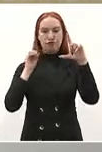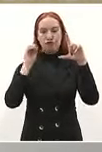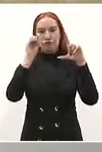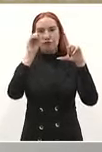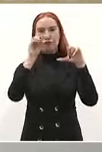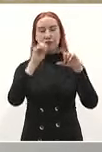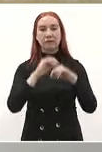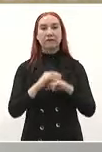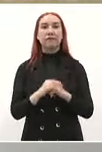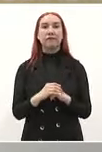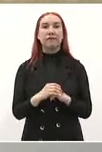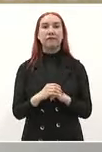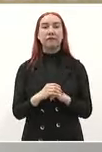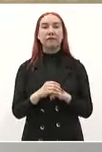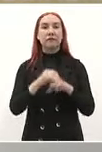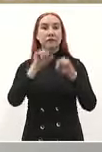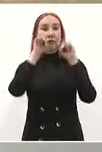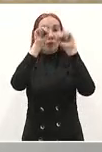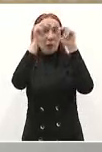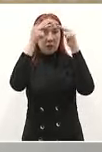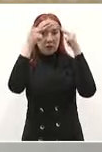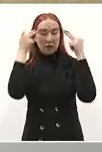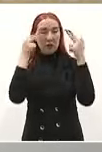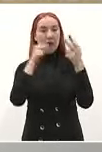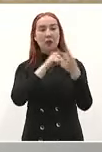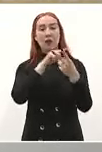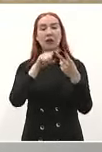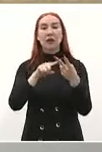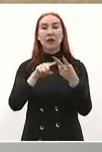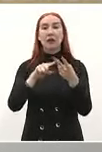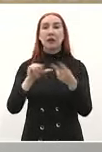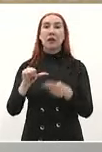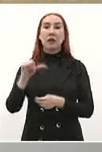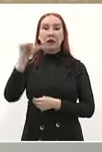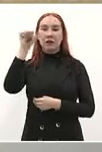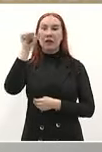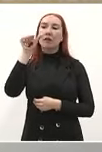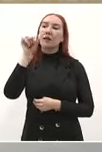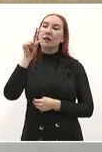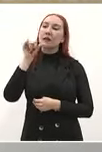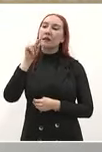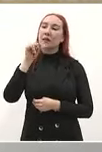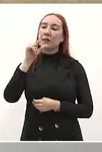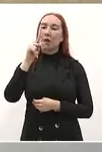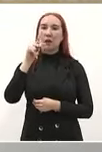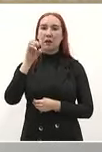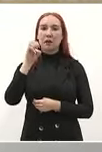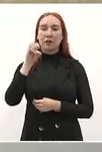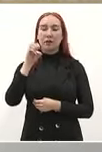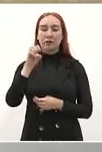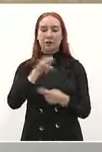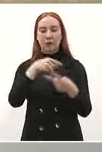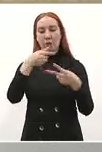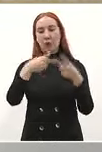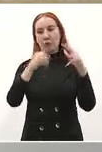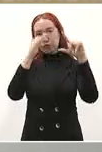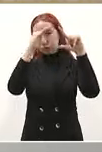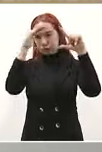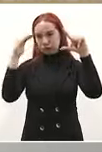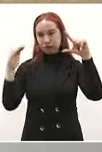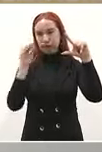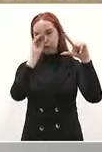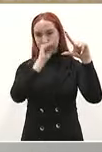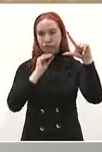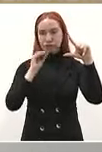la huasteca el altiplano en todas las regiones las